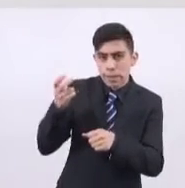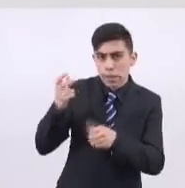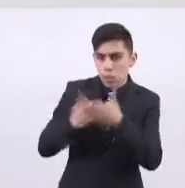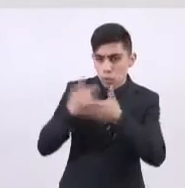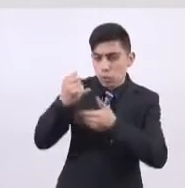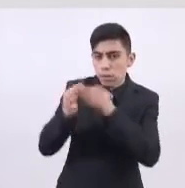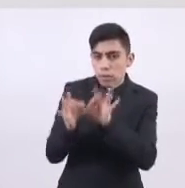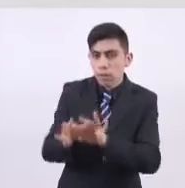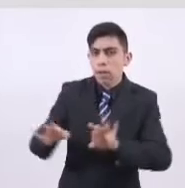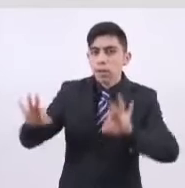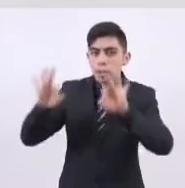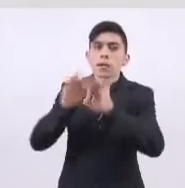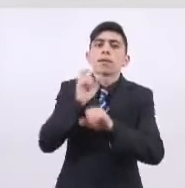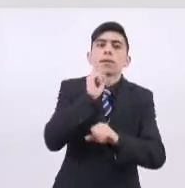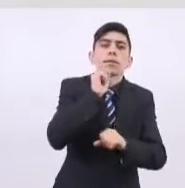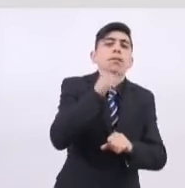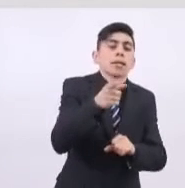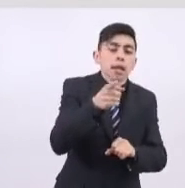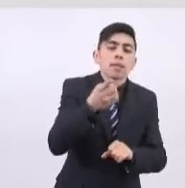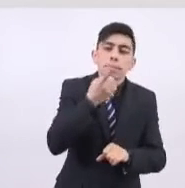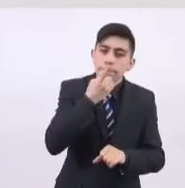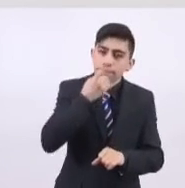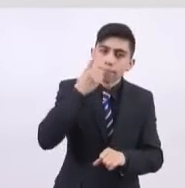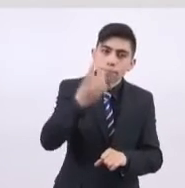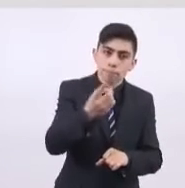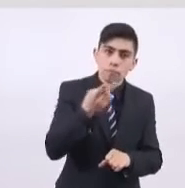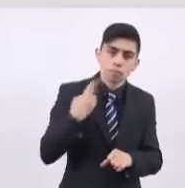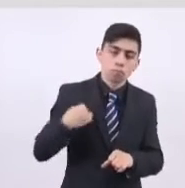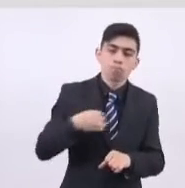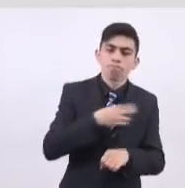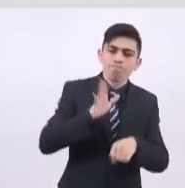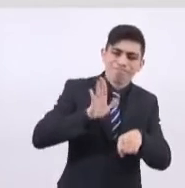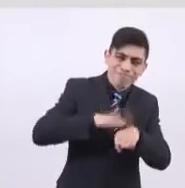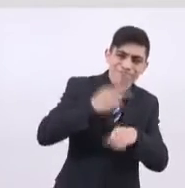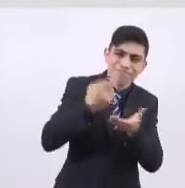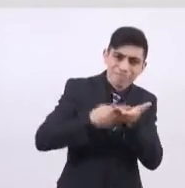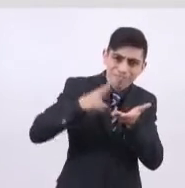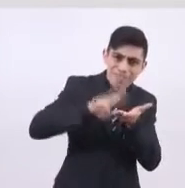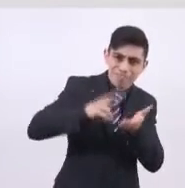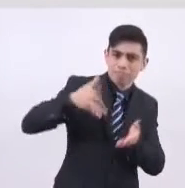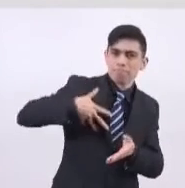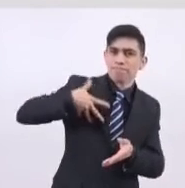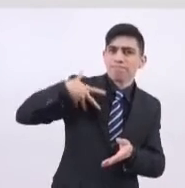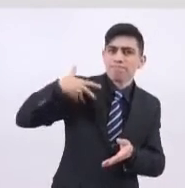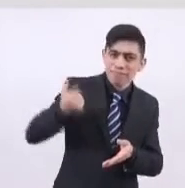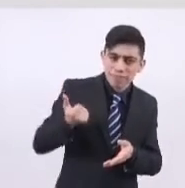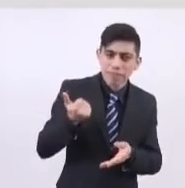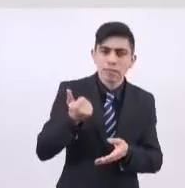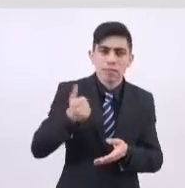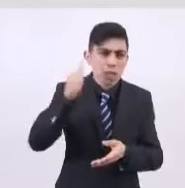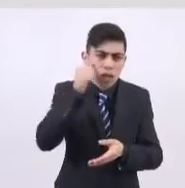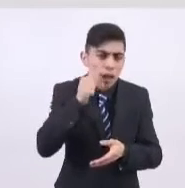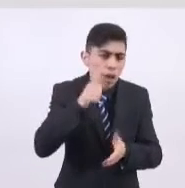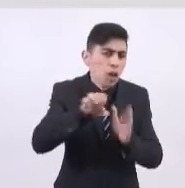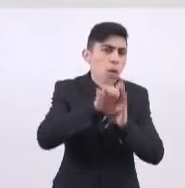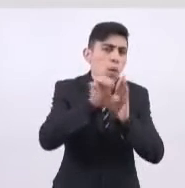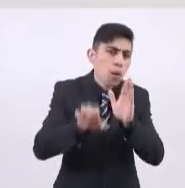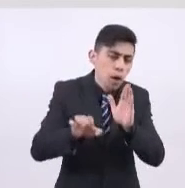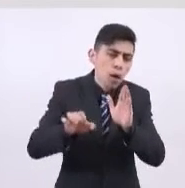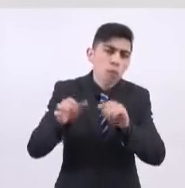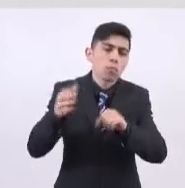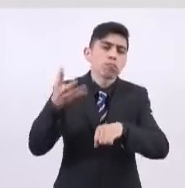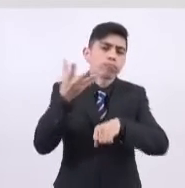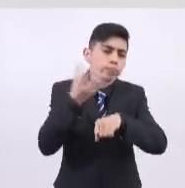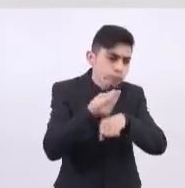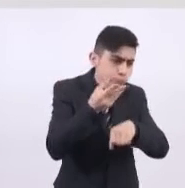señalados, destacar que redoblaremos nuestros esfuerzos en las tareas cotidianas de mantenimiento de instalaciones